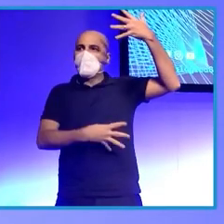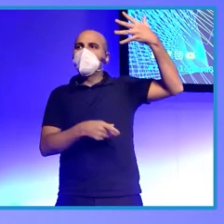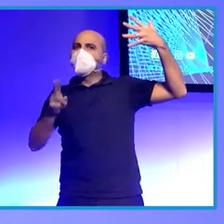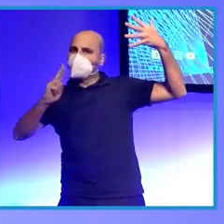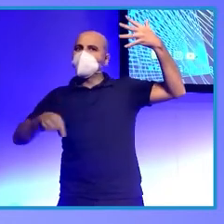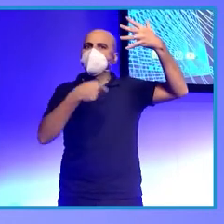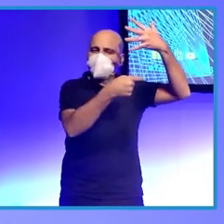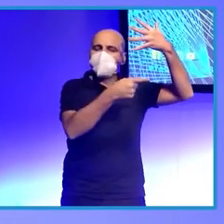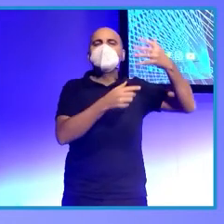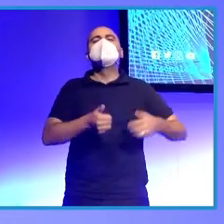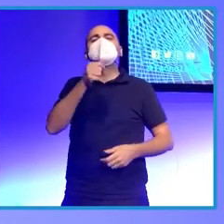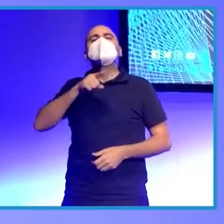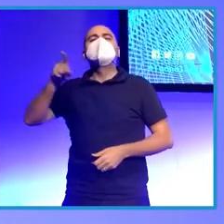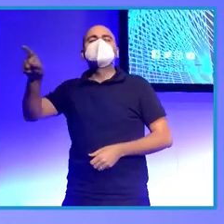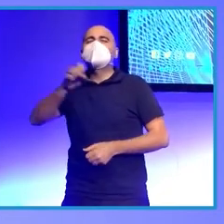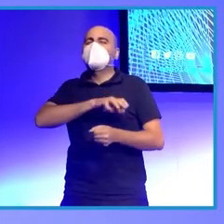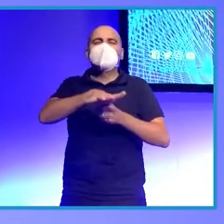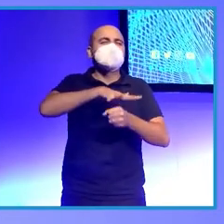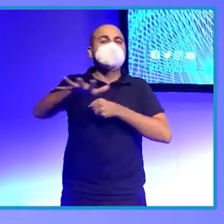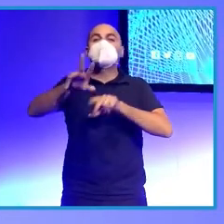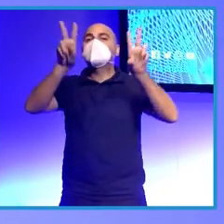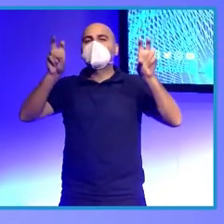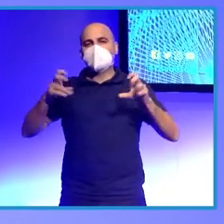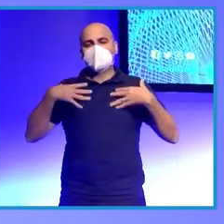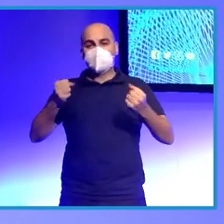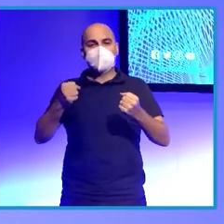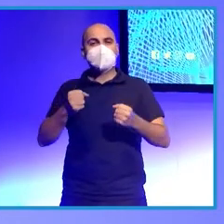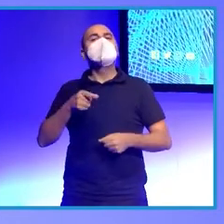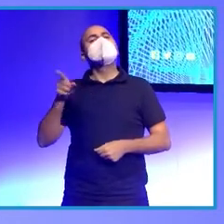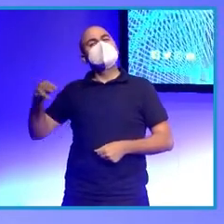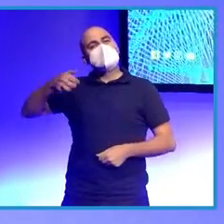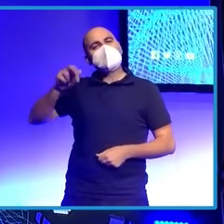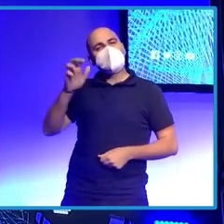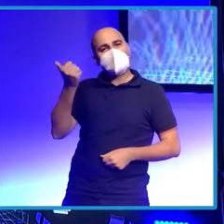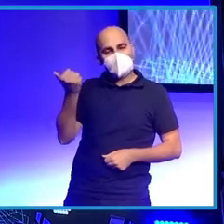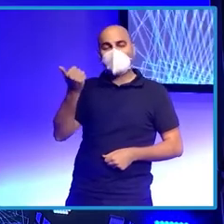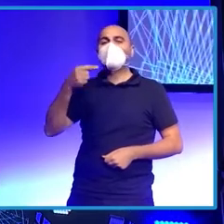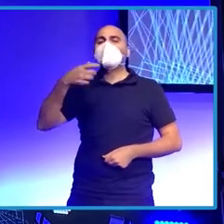de salud. A continuación, Marían García, más conocida como Boticaria García.